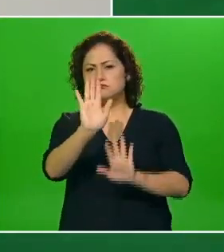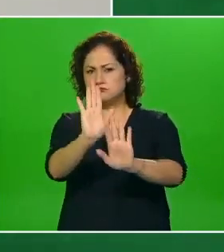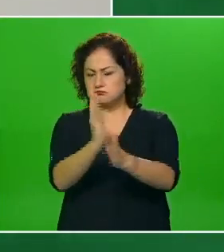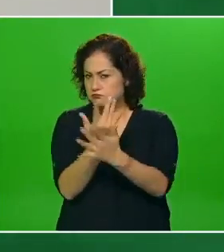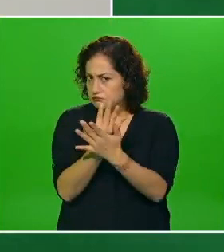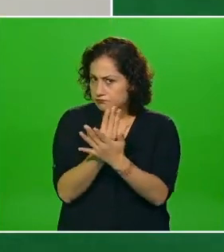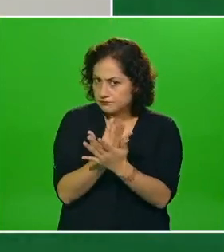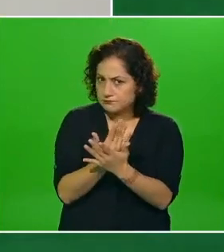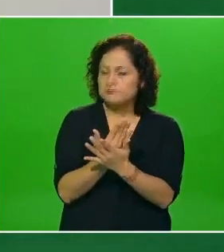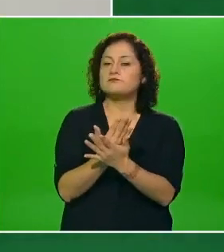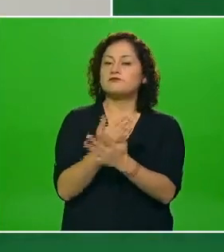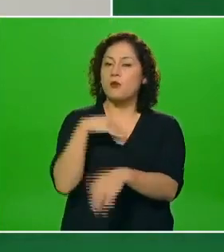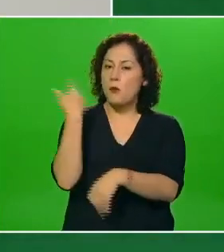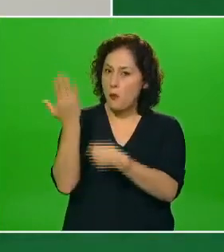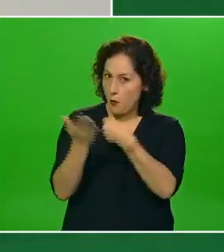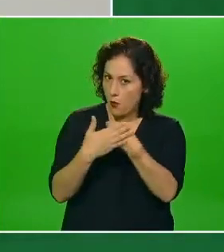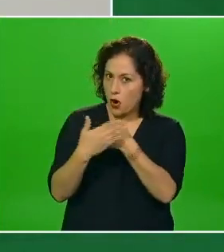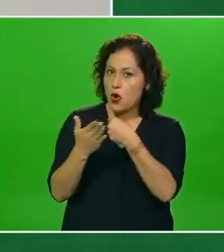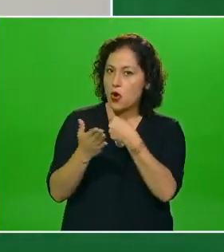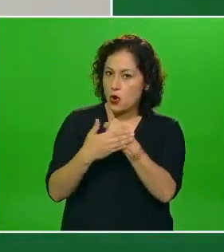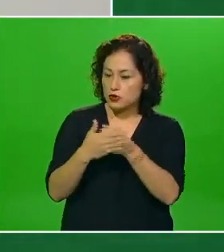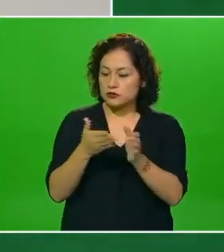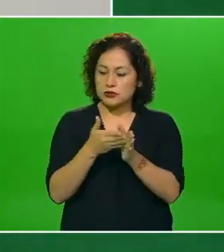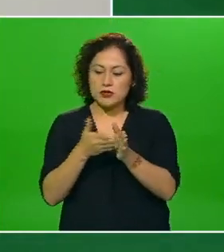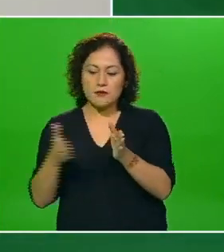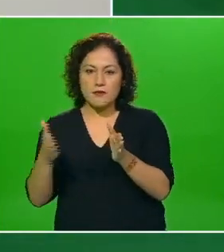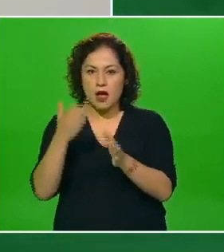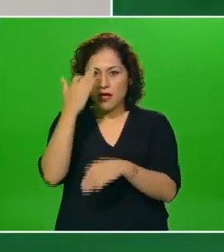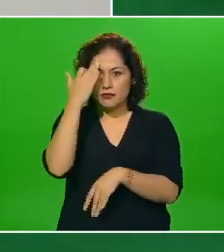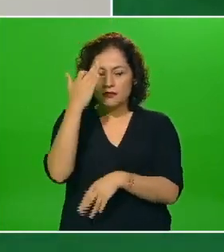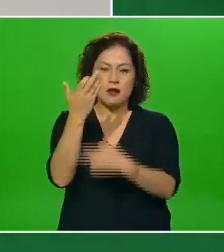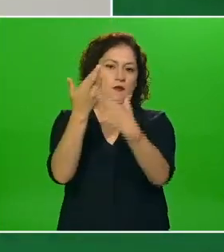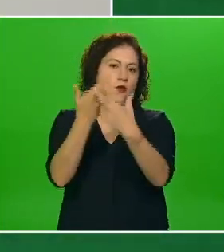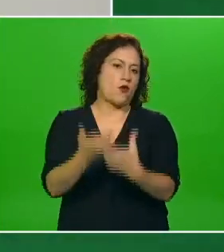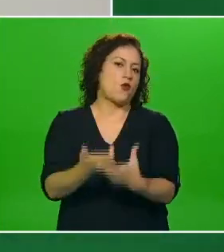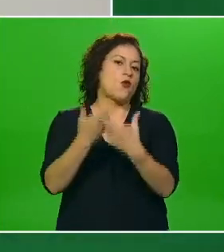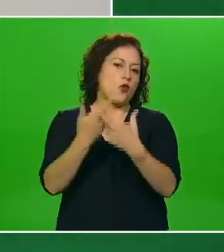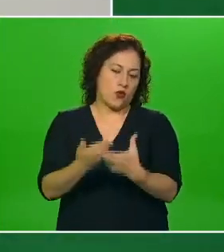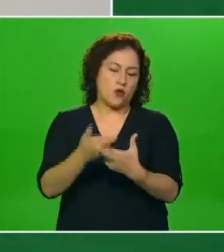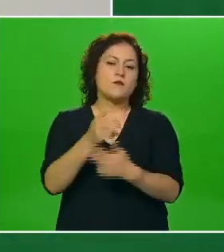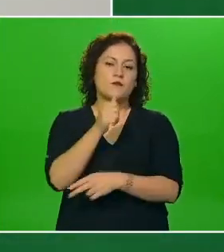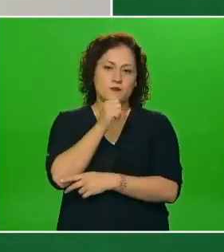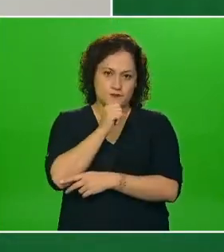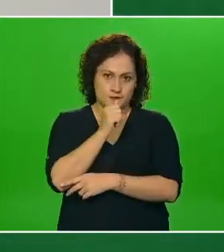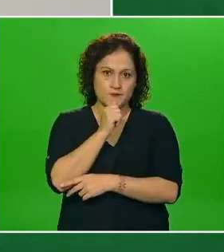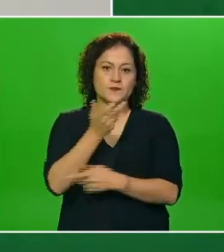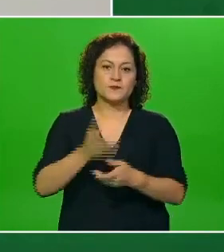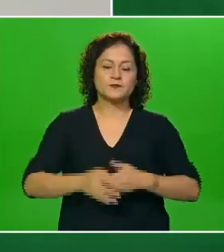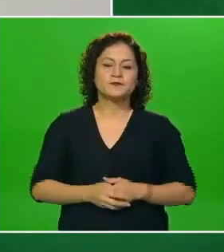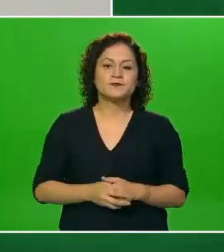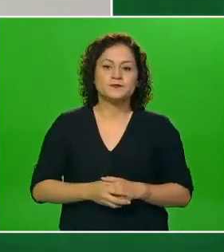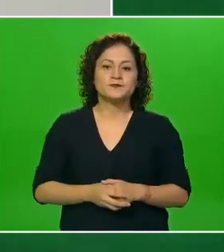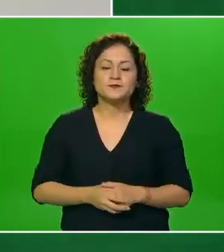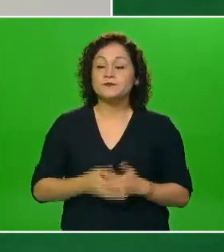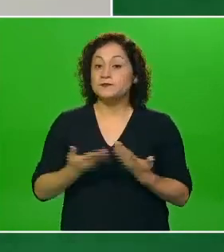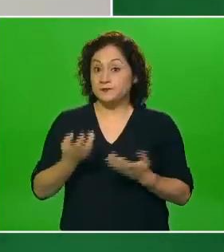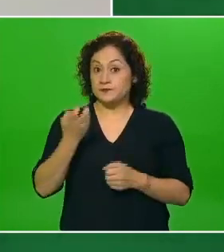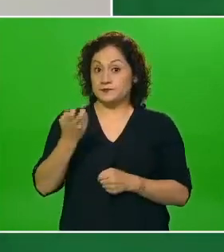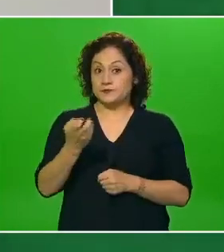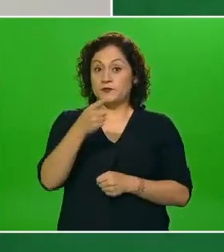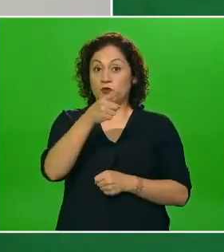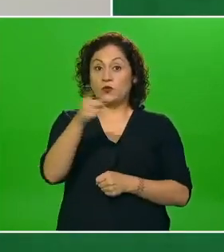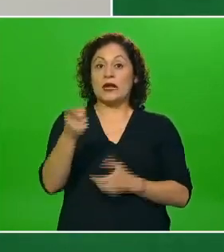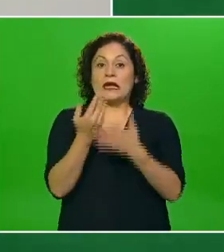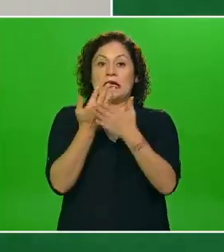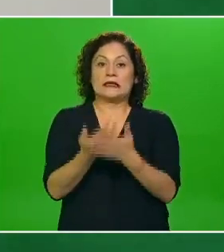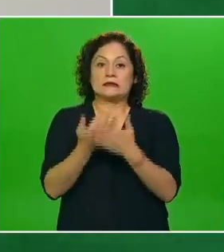segunda dosis es porque todavía no se ha llegado el momento de que esa segunda dosis se aplique porque es importante esperar y